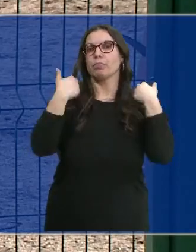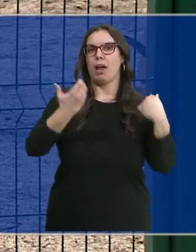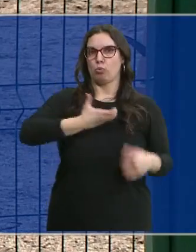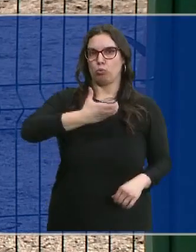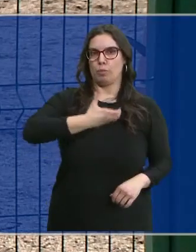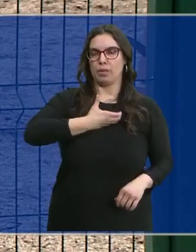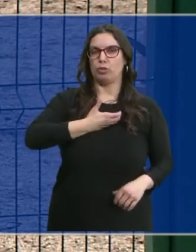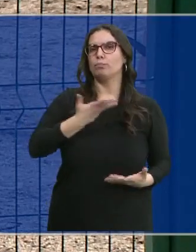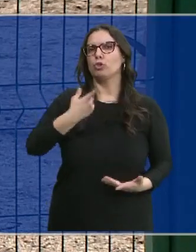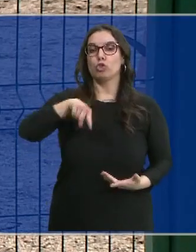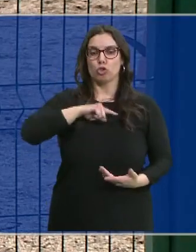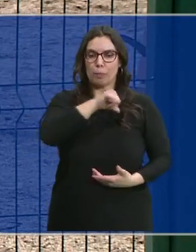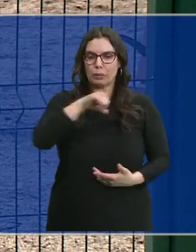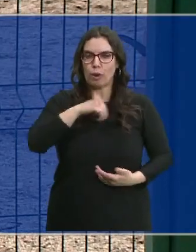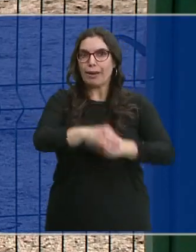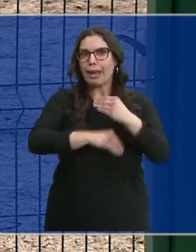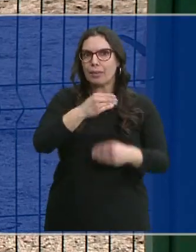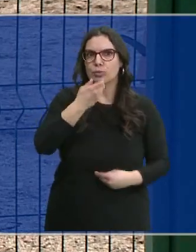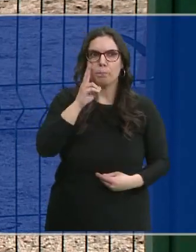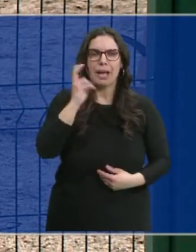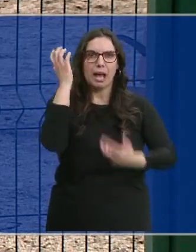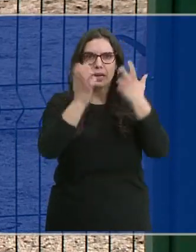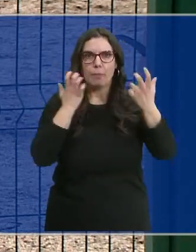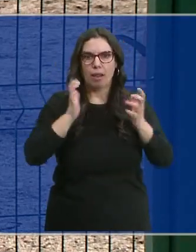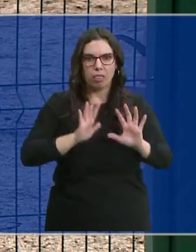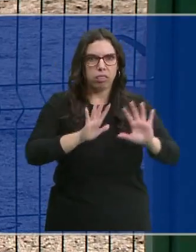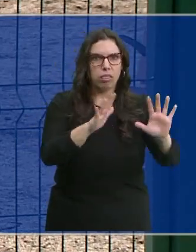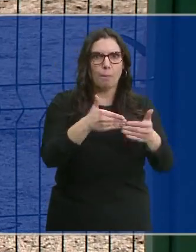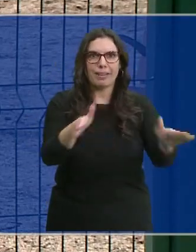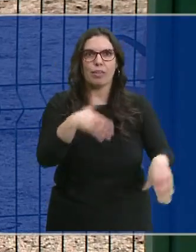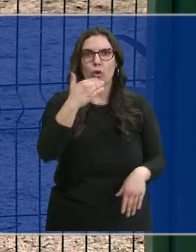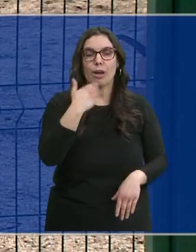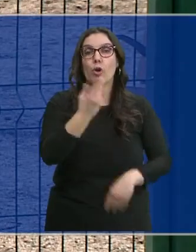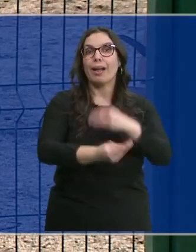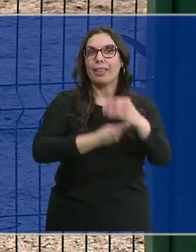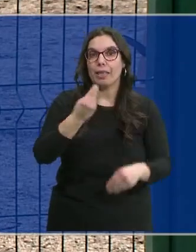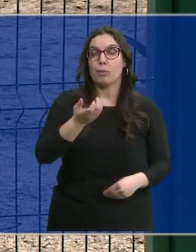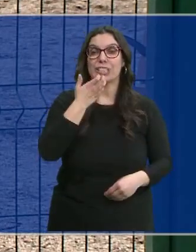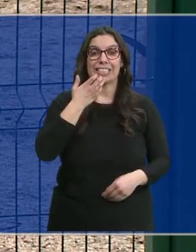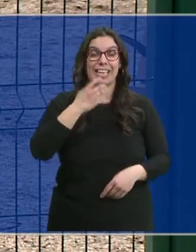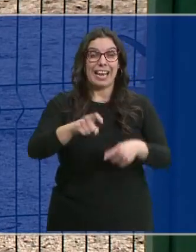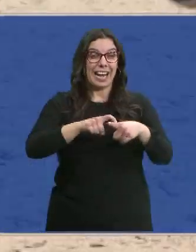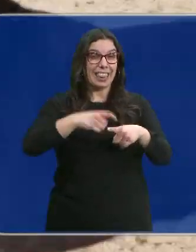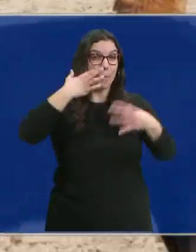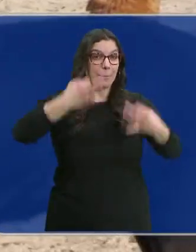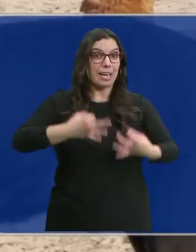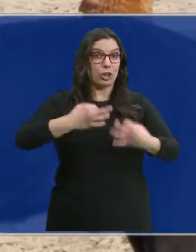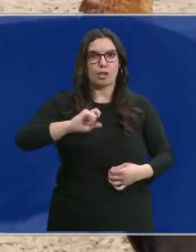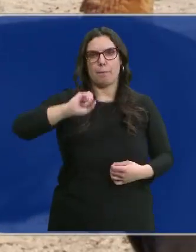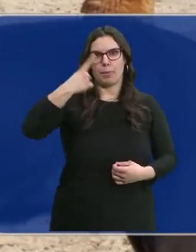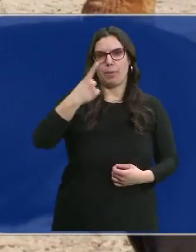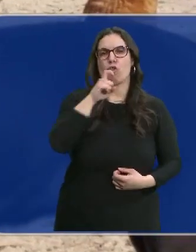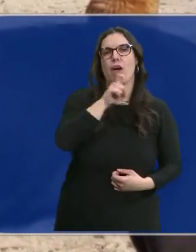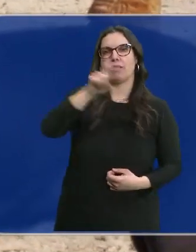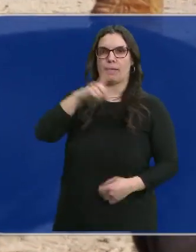ayuntamientos. Pero, ¿qué podemos hacer nosotros si nos encontramos algún animal extraviado? Si el animal es de raza peligrosa, lo primero que debemos hacer